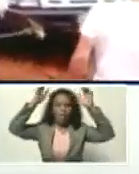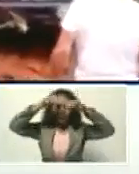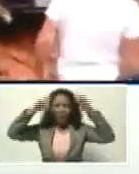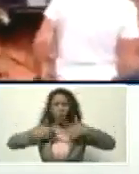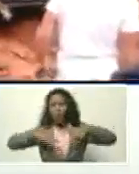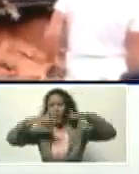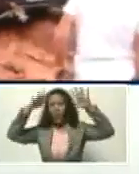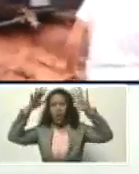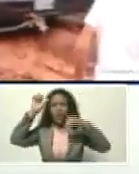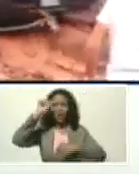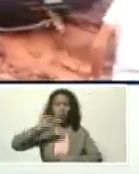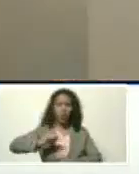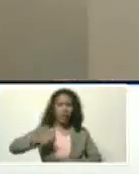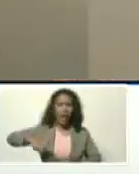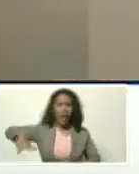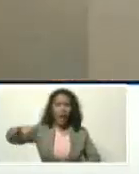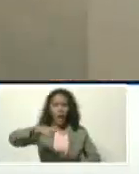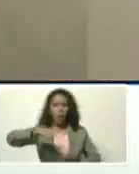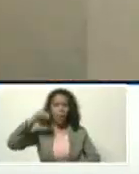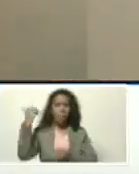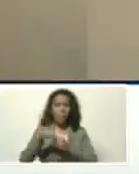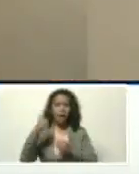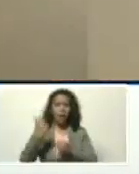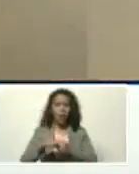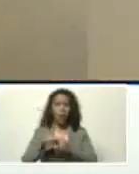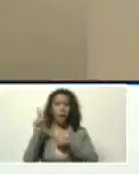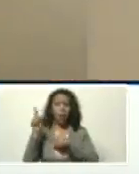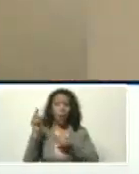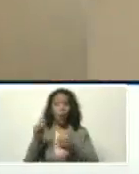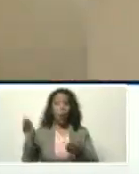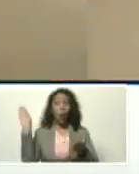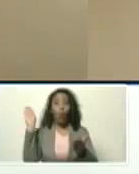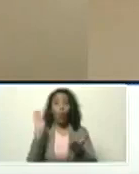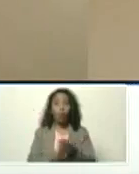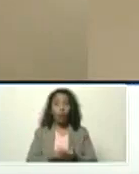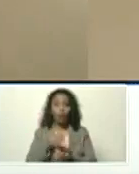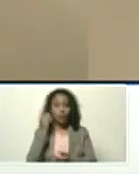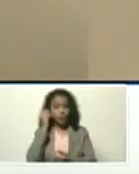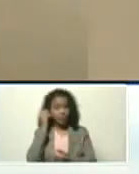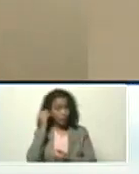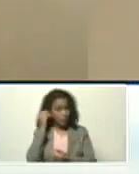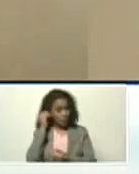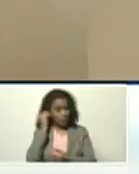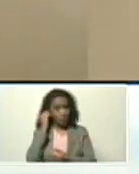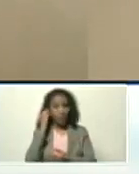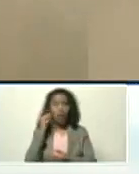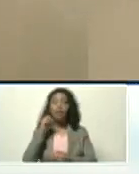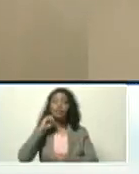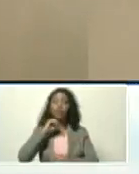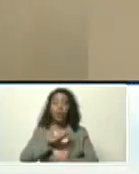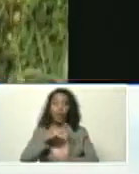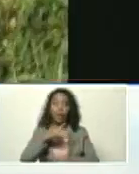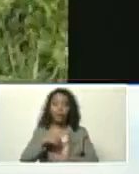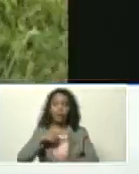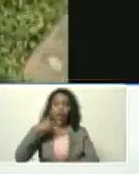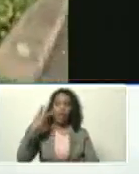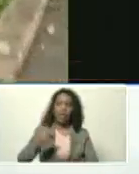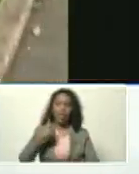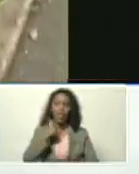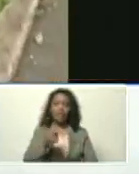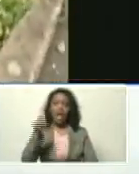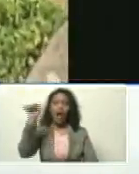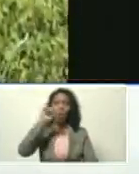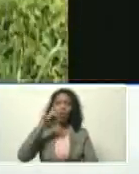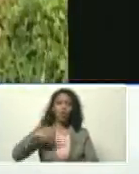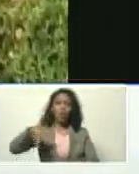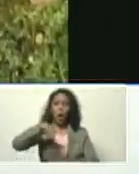en el sur, del lago de Maracaibo, son nuevamente, históricas, se ha negado, en agua, todas